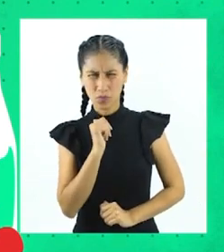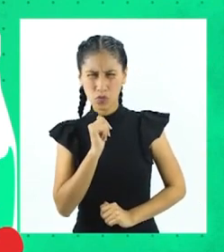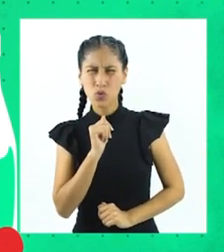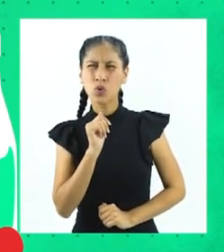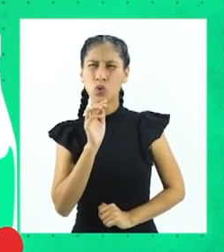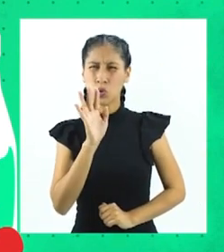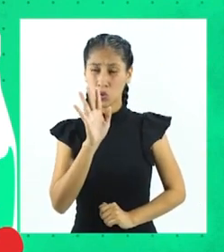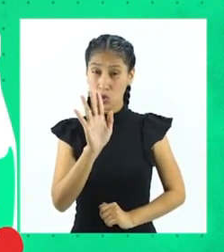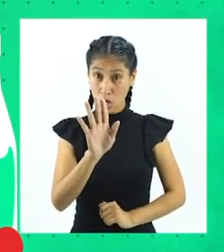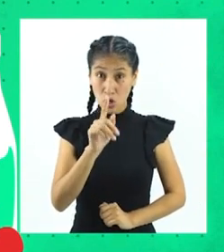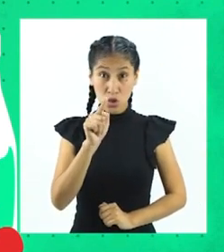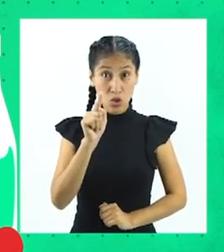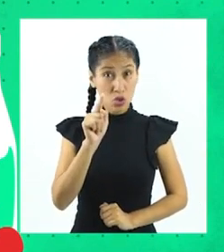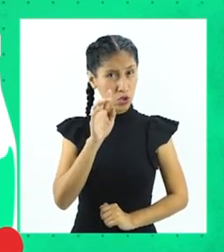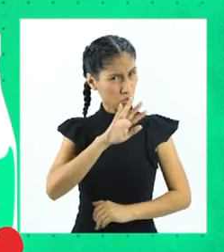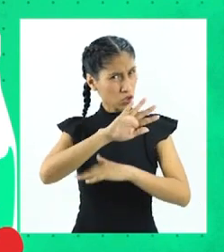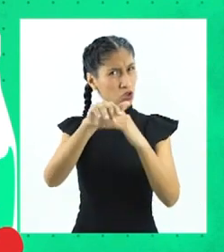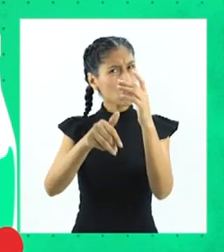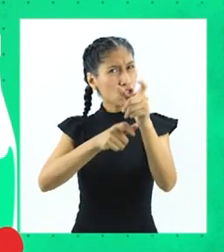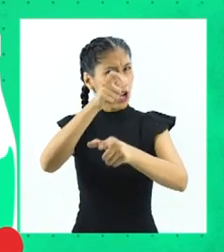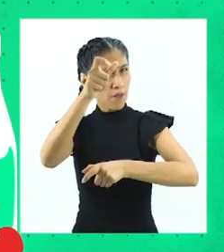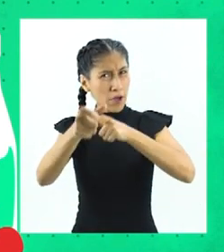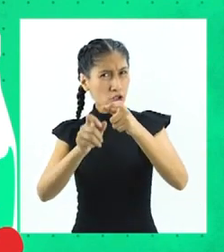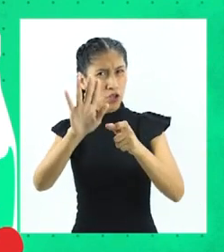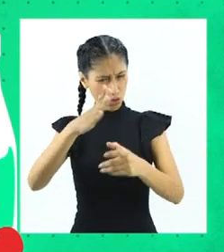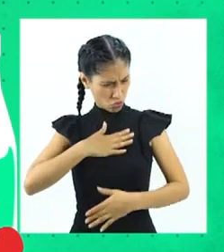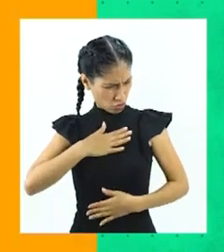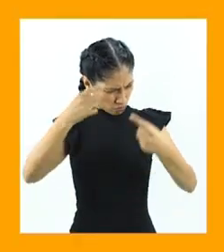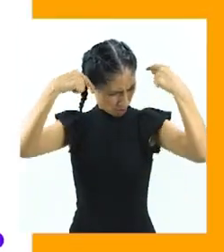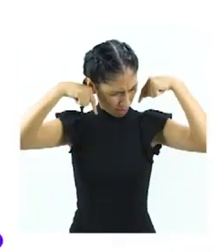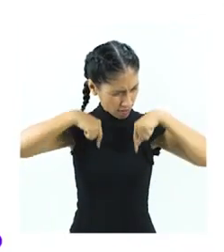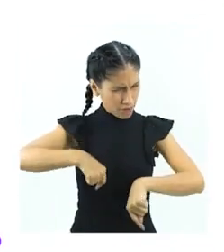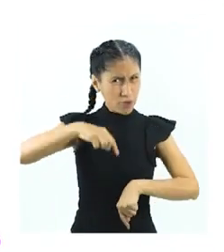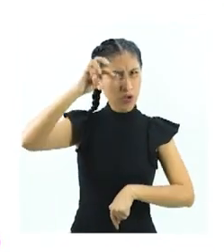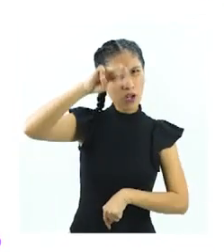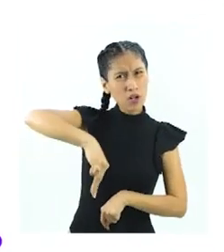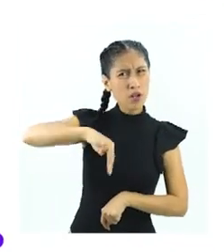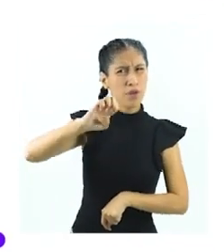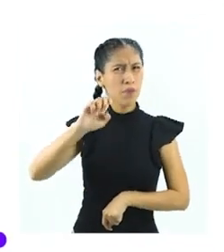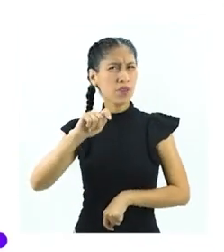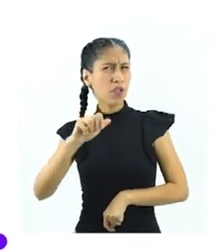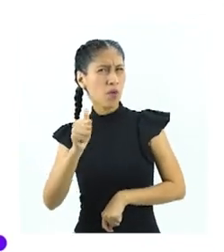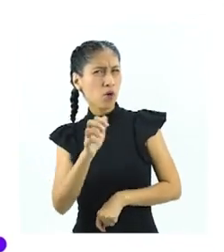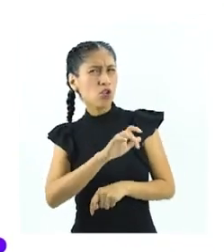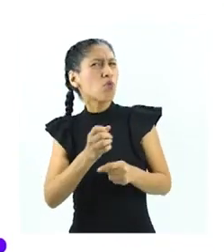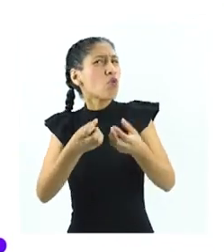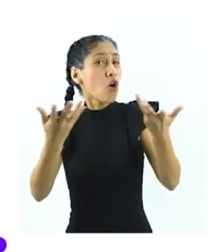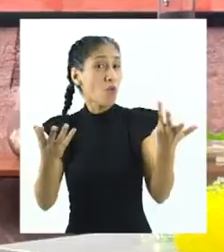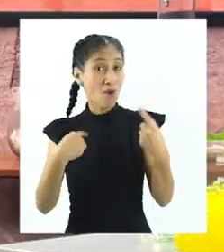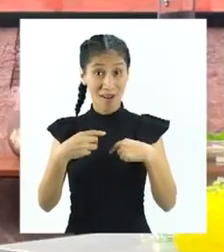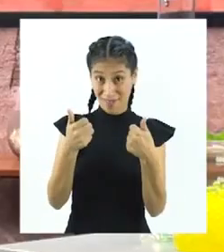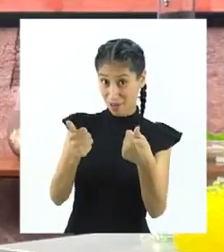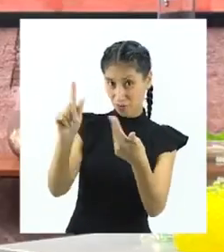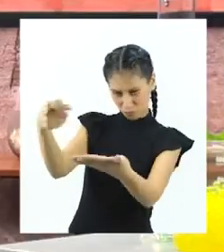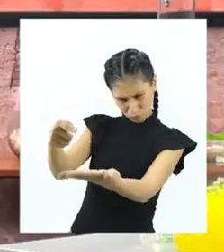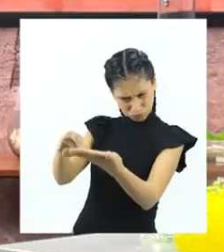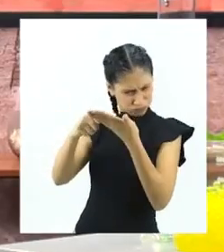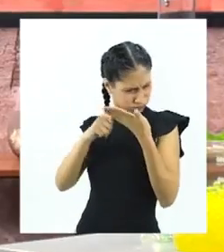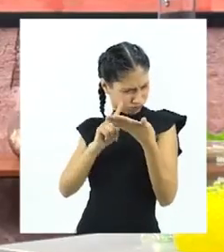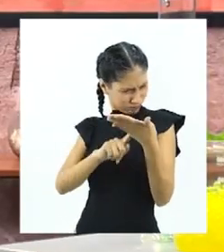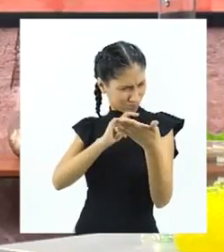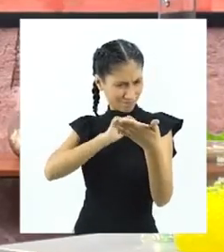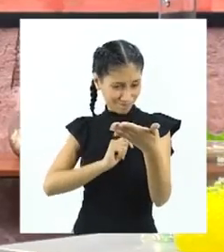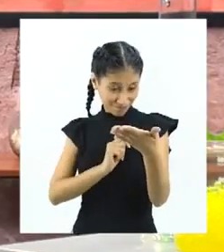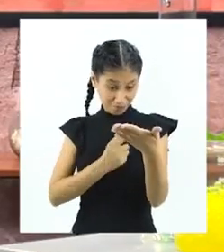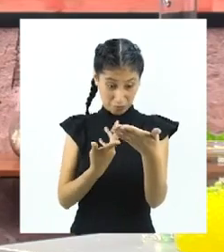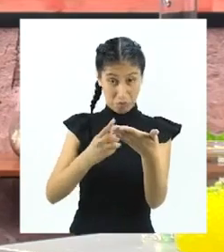sabemos si ocurre metabolismo en los seres vivos? Ya era tiempo de escucharlos, chicas y chicos. Me llegó